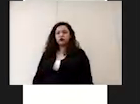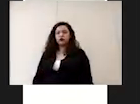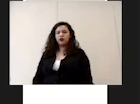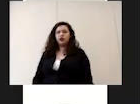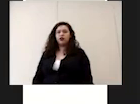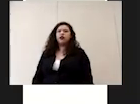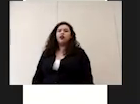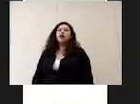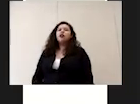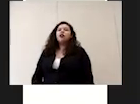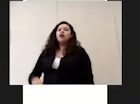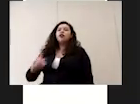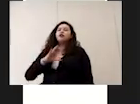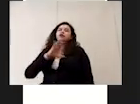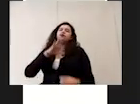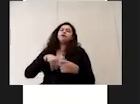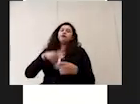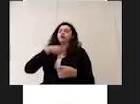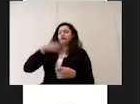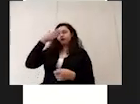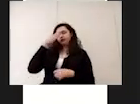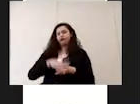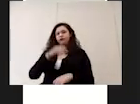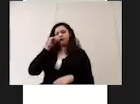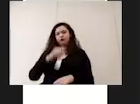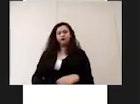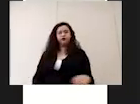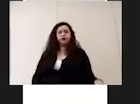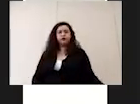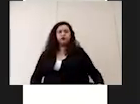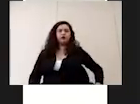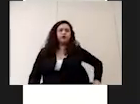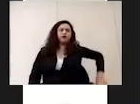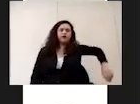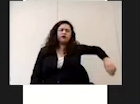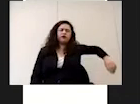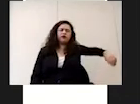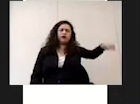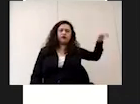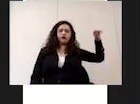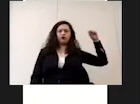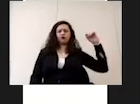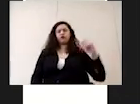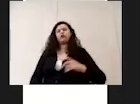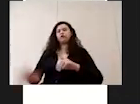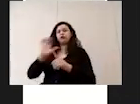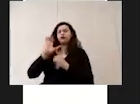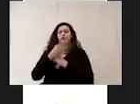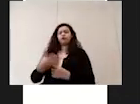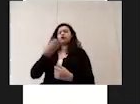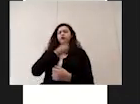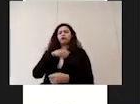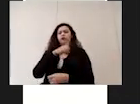especiales que se deben tener presentes una son los comités de salud y la otra es el